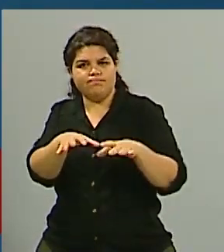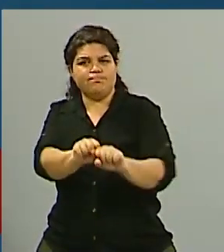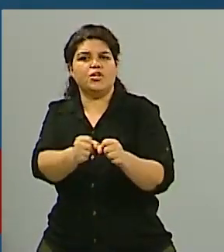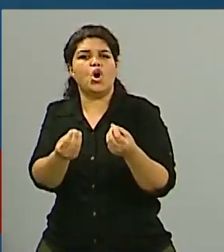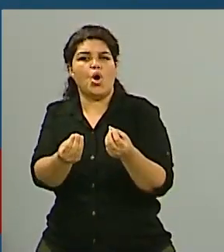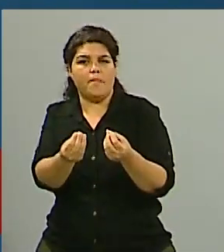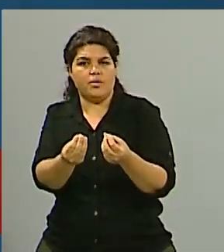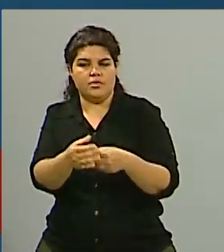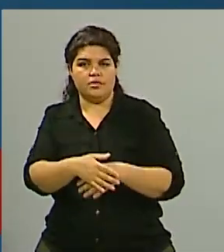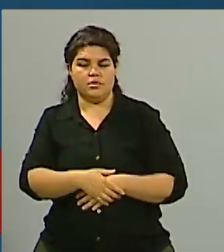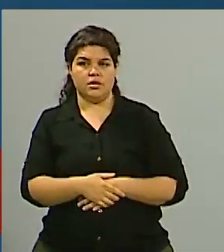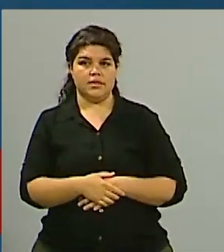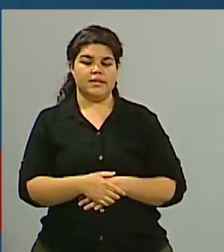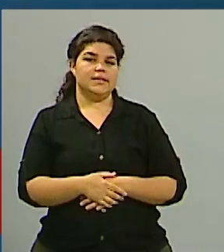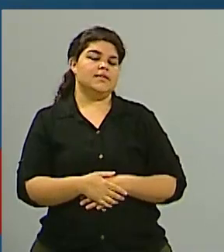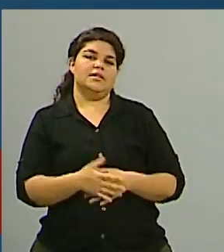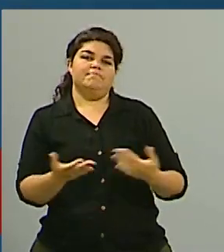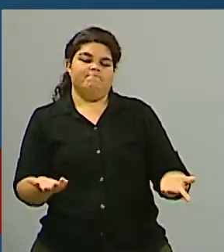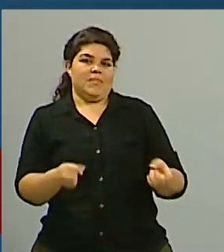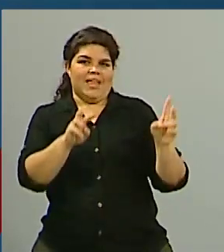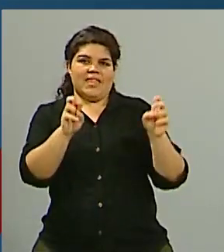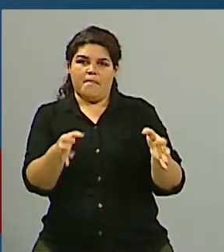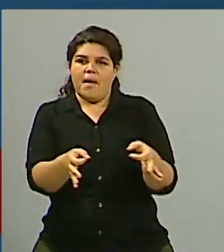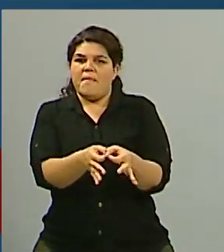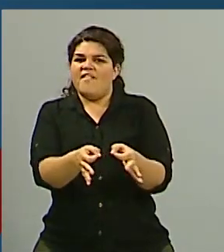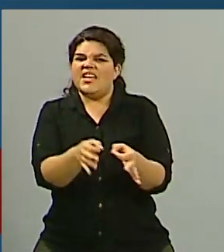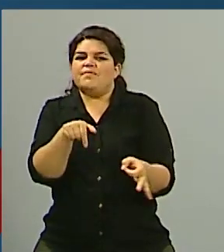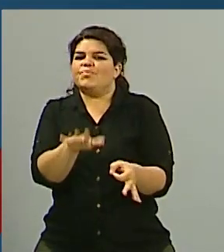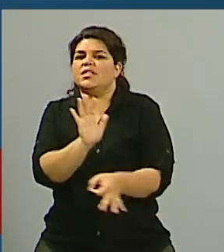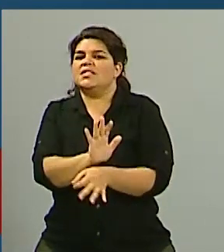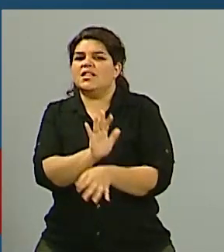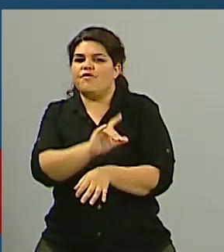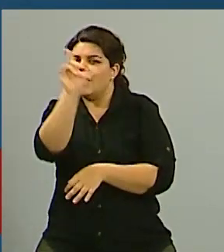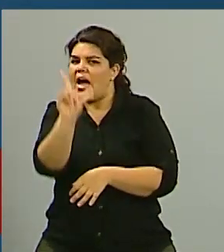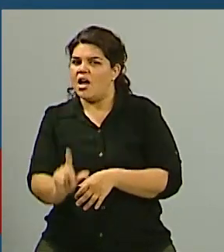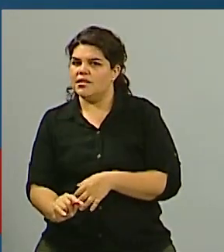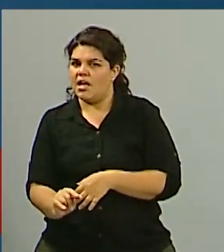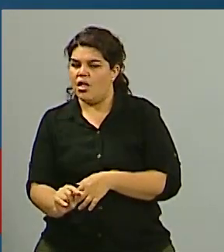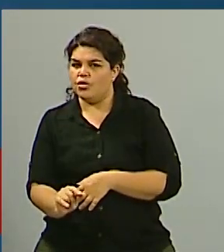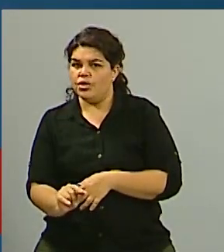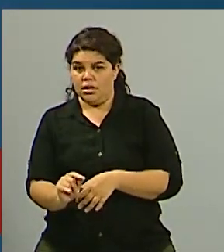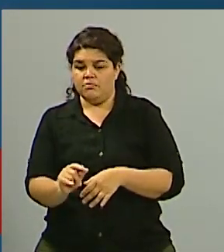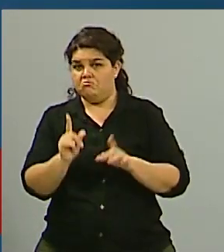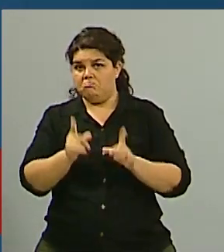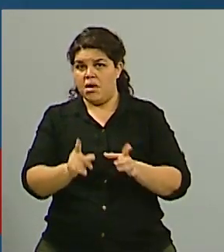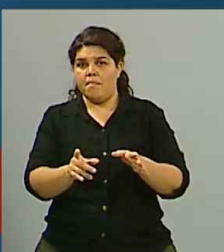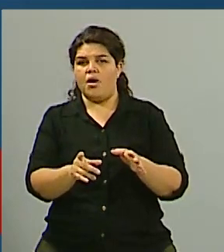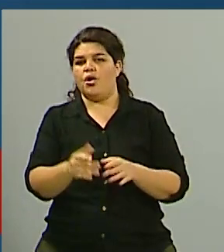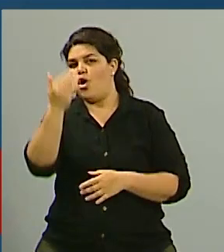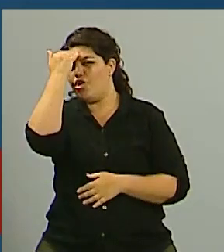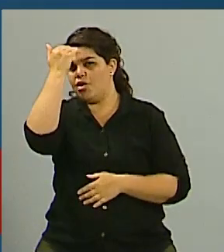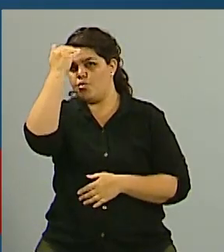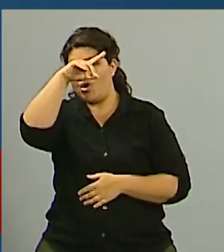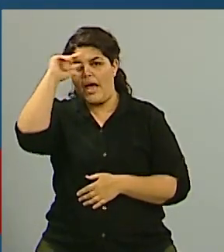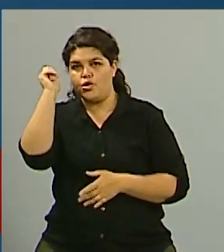Miren, la cuestión Malvinas es una política de Estado que está establecida en la propia Constitución Nacional. Esto en general se